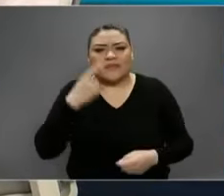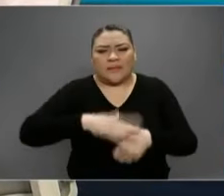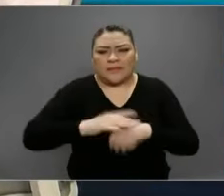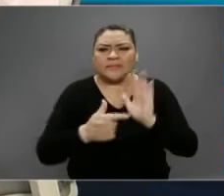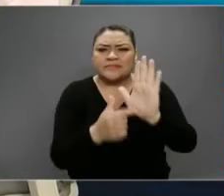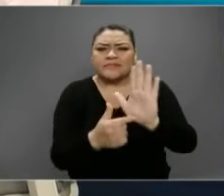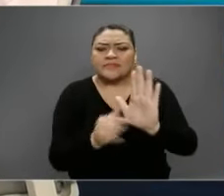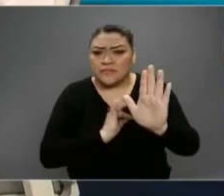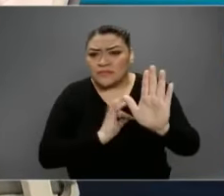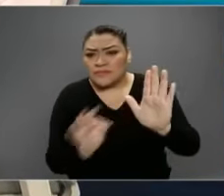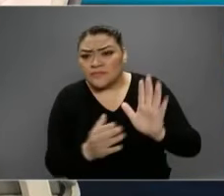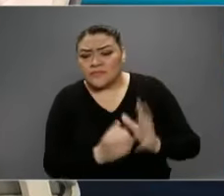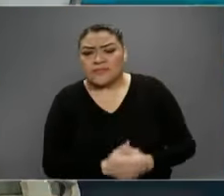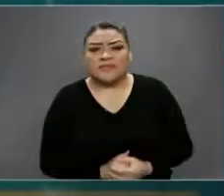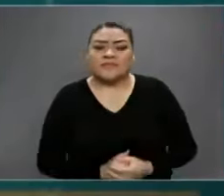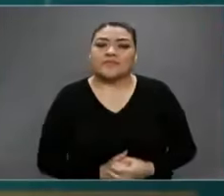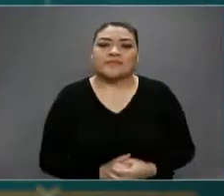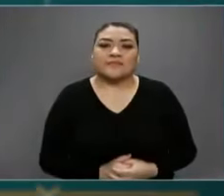mostrar.